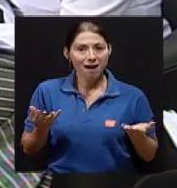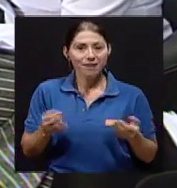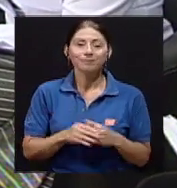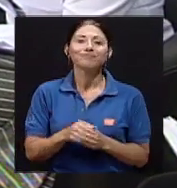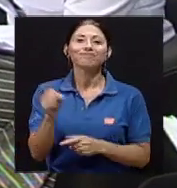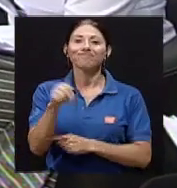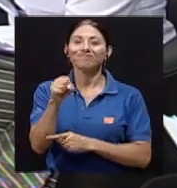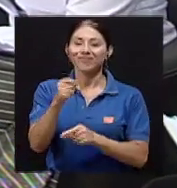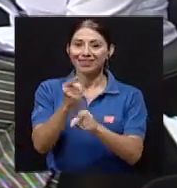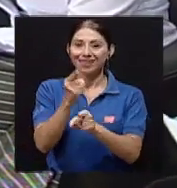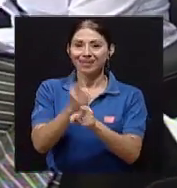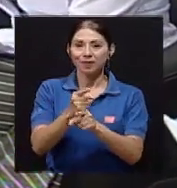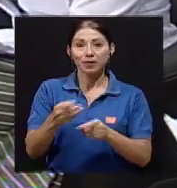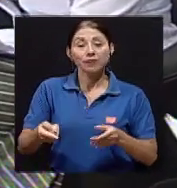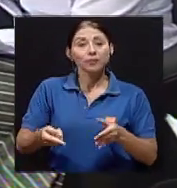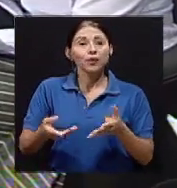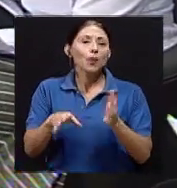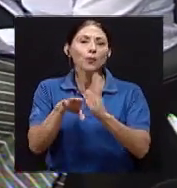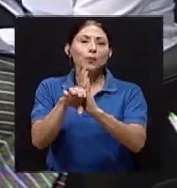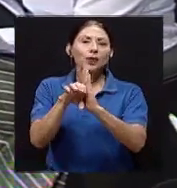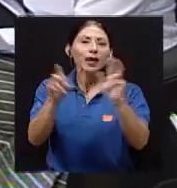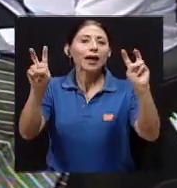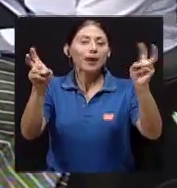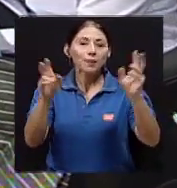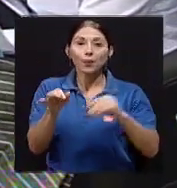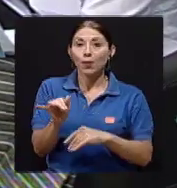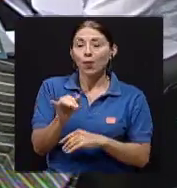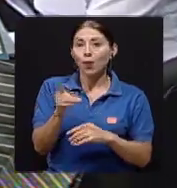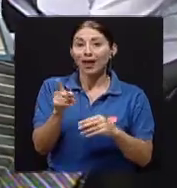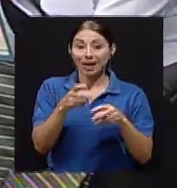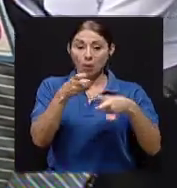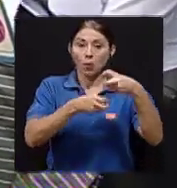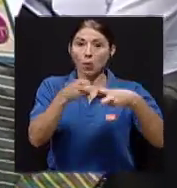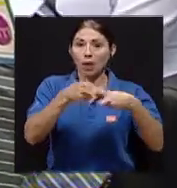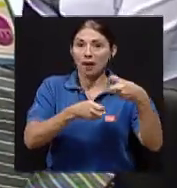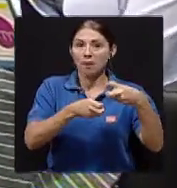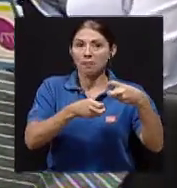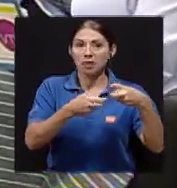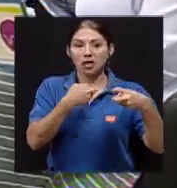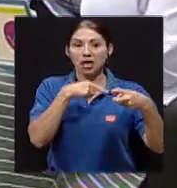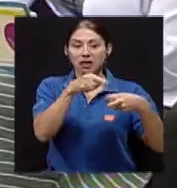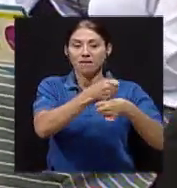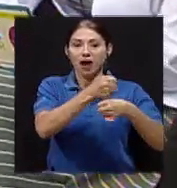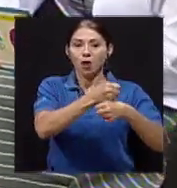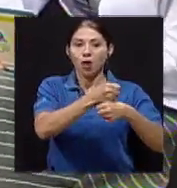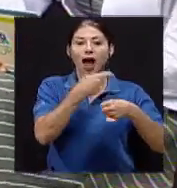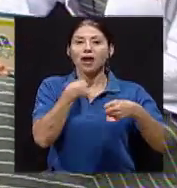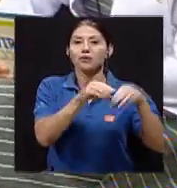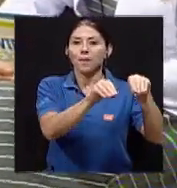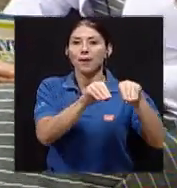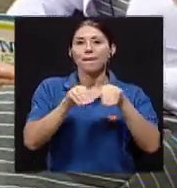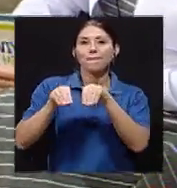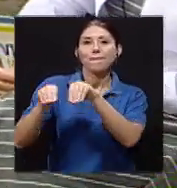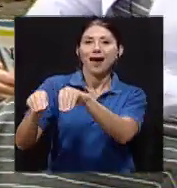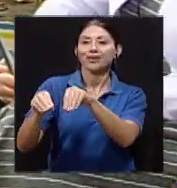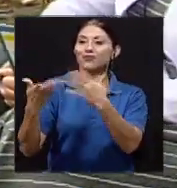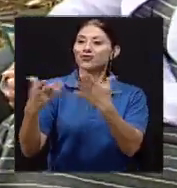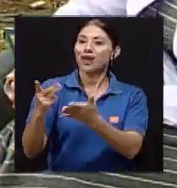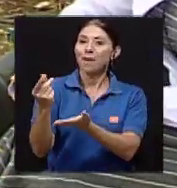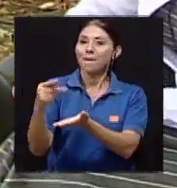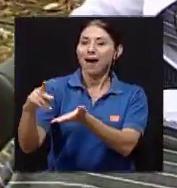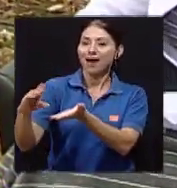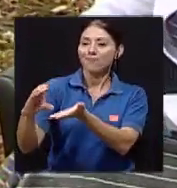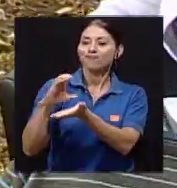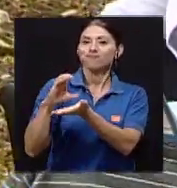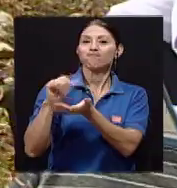trasladar el problema, por decirlo así, como decís vos, de que me paso de trabajo porque me llenan las expectativas económicas, pero no encuentro mis